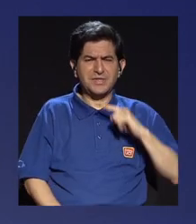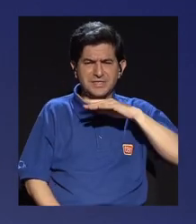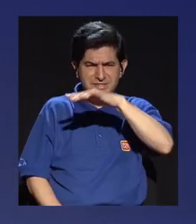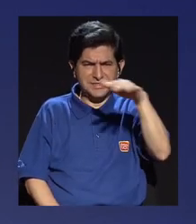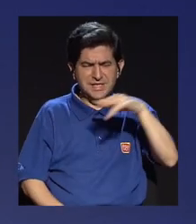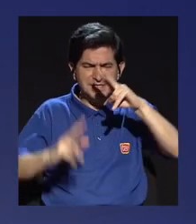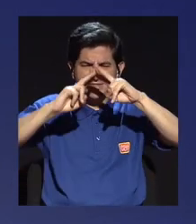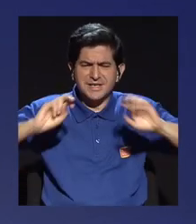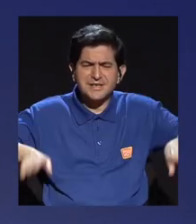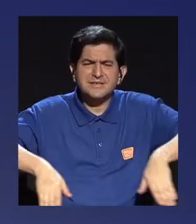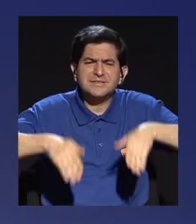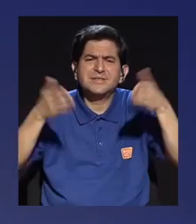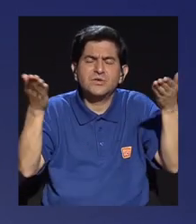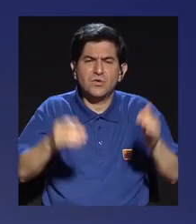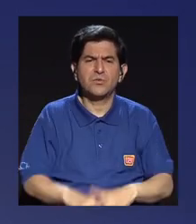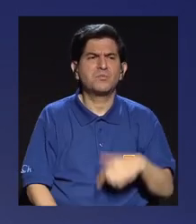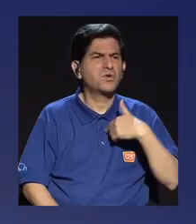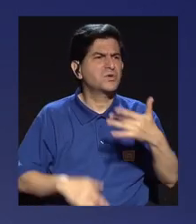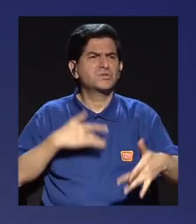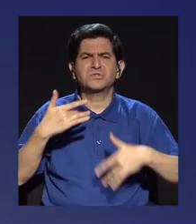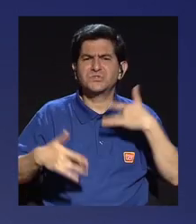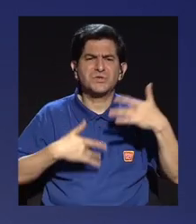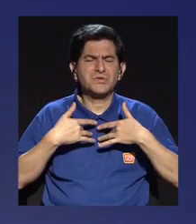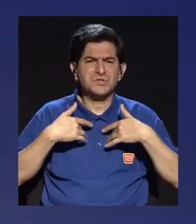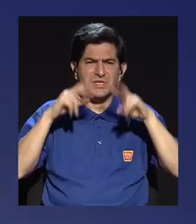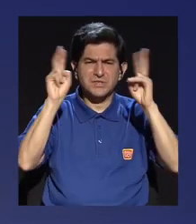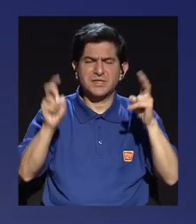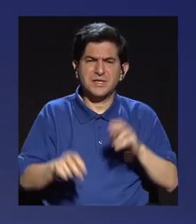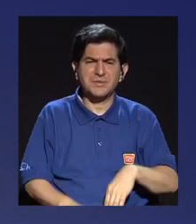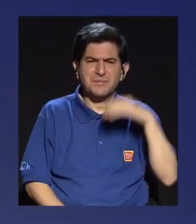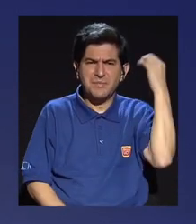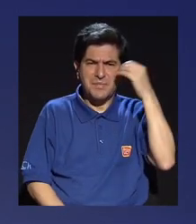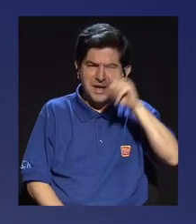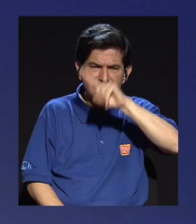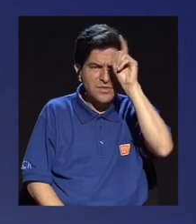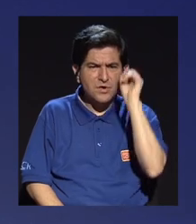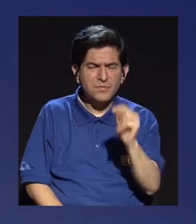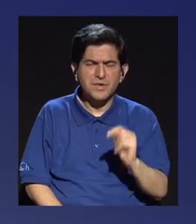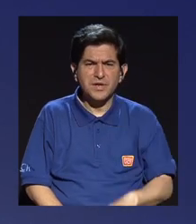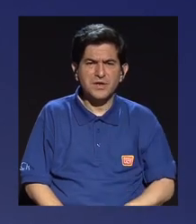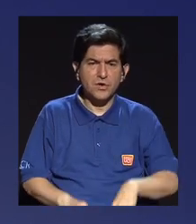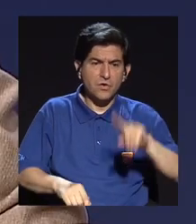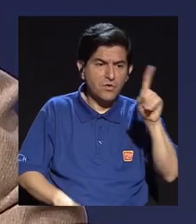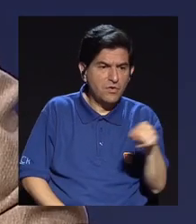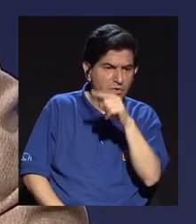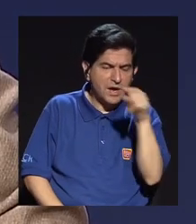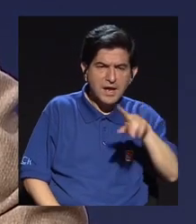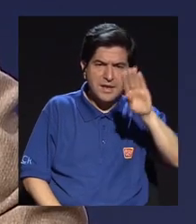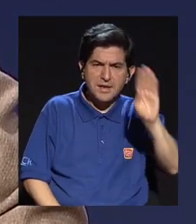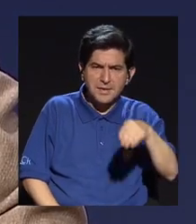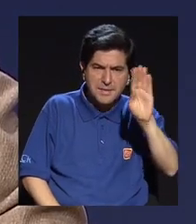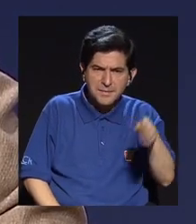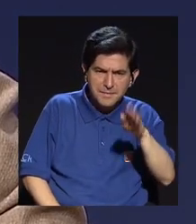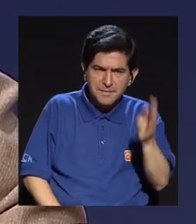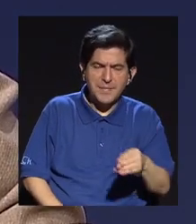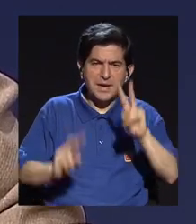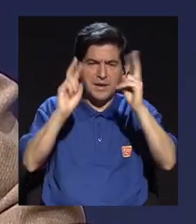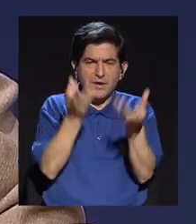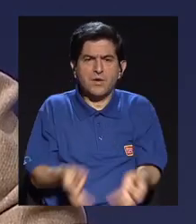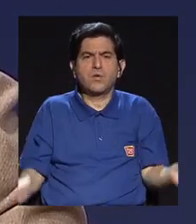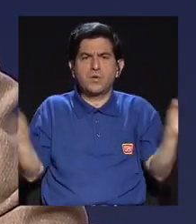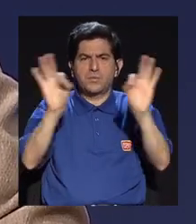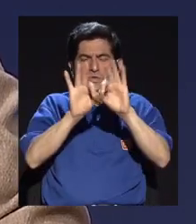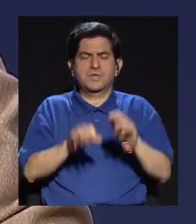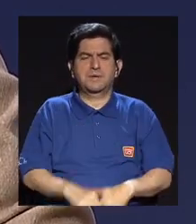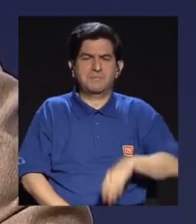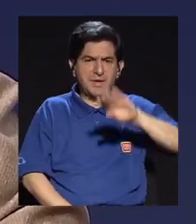que está sucediendo? Yo no siento que el tema de la opinión consultiva saque el cementazo de tema fundamental.